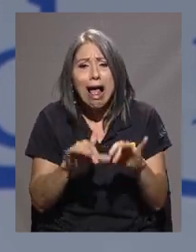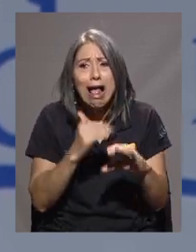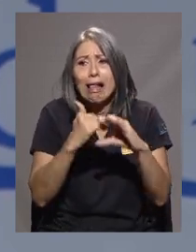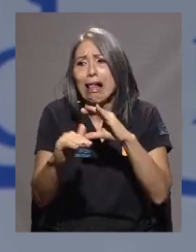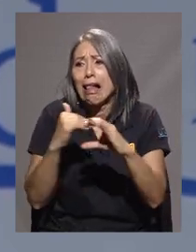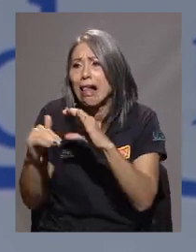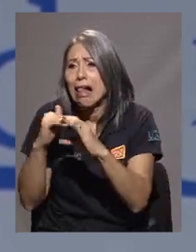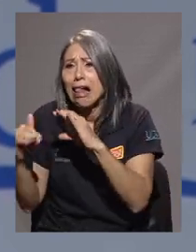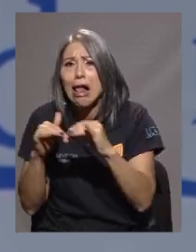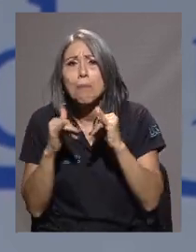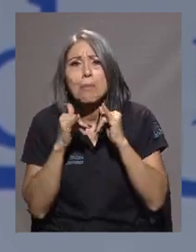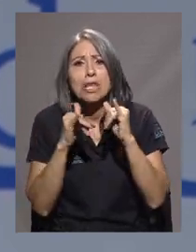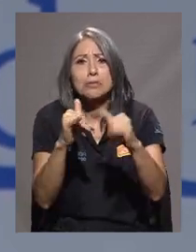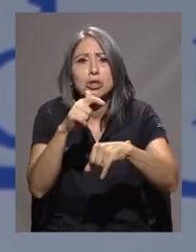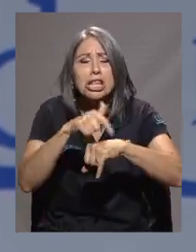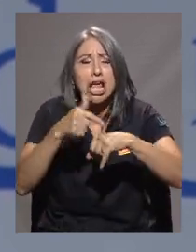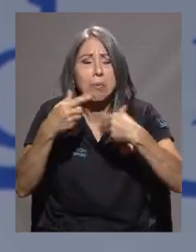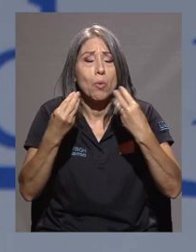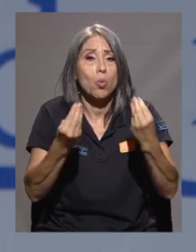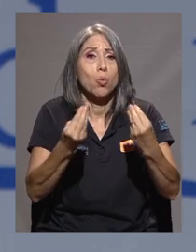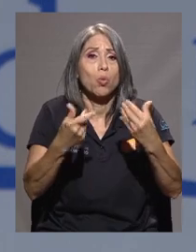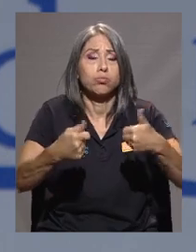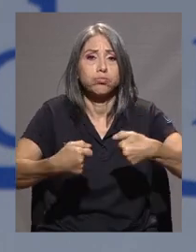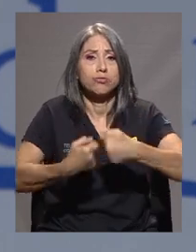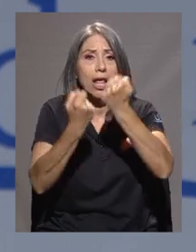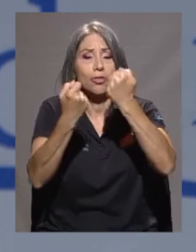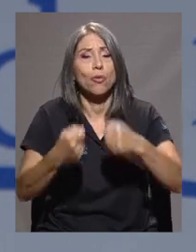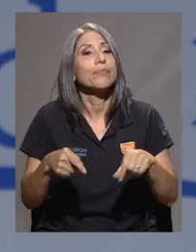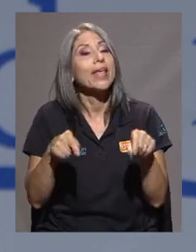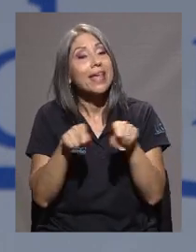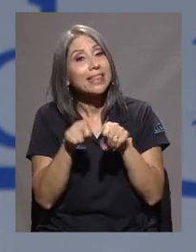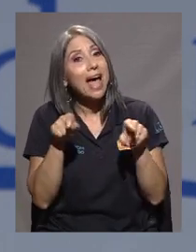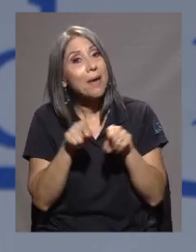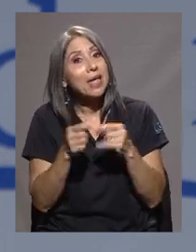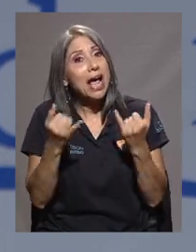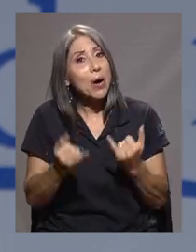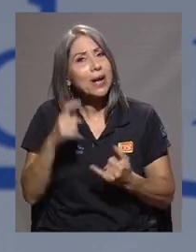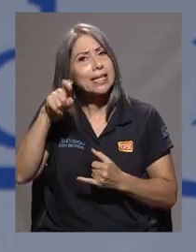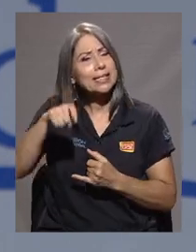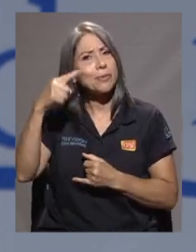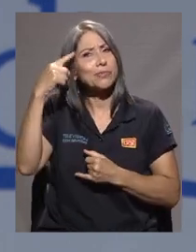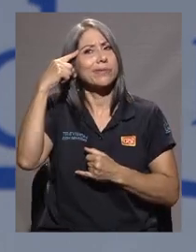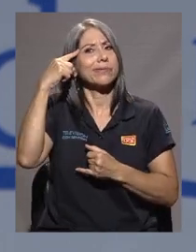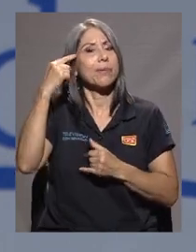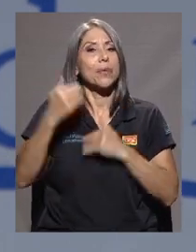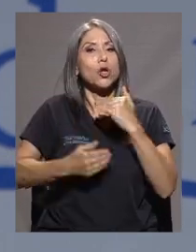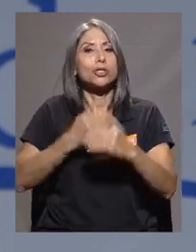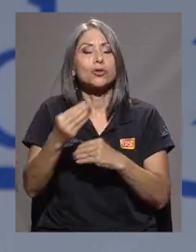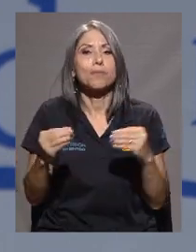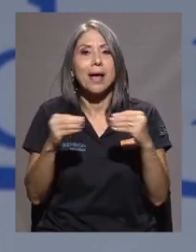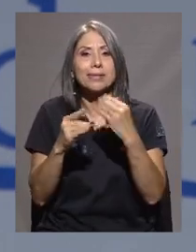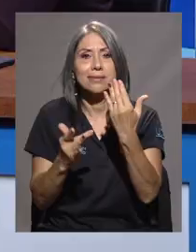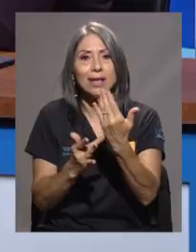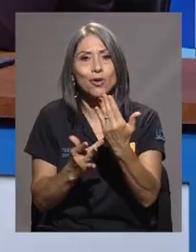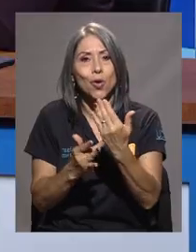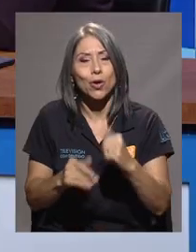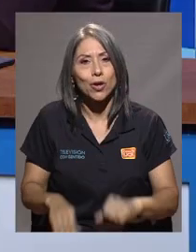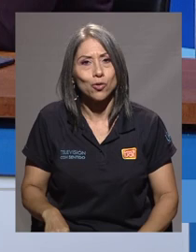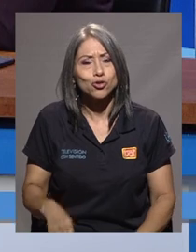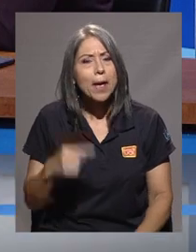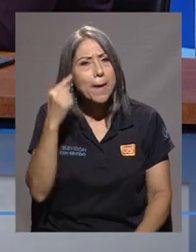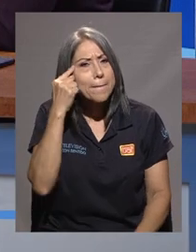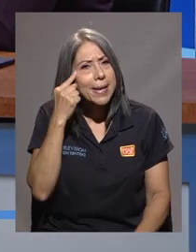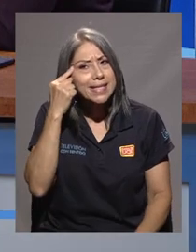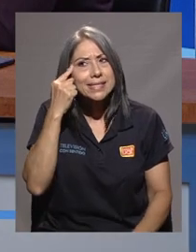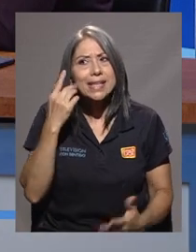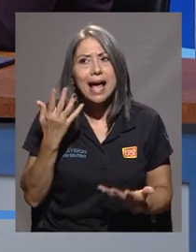tiempo, y eso ha sido un reto. Creo que nos obliga también a generar procesos más tecnológicos, ¿verdad? A